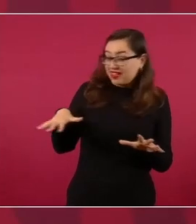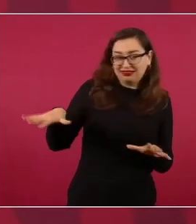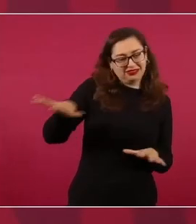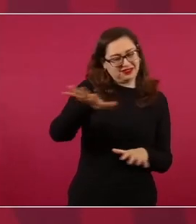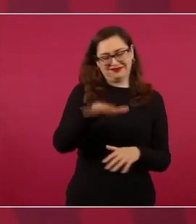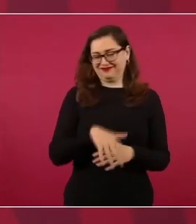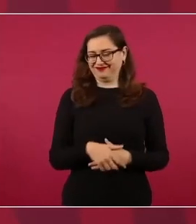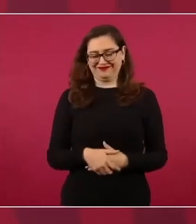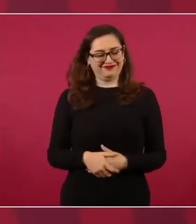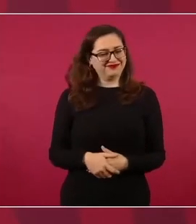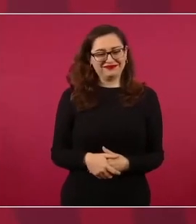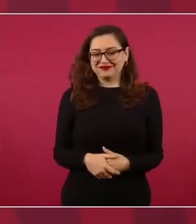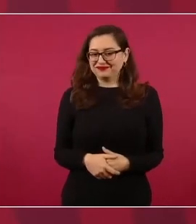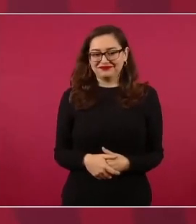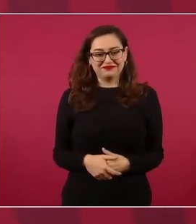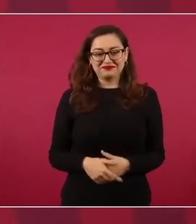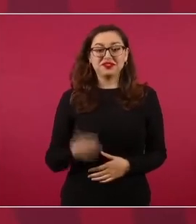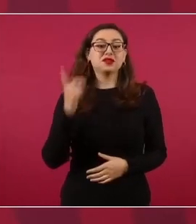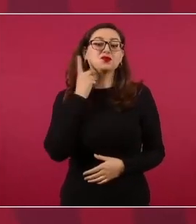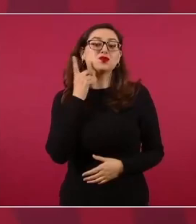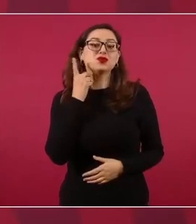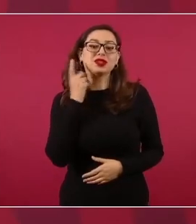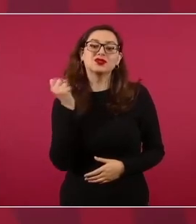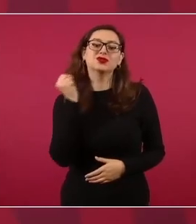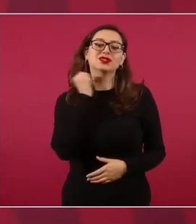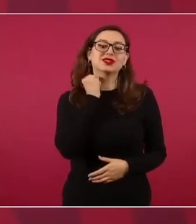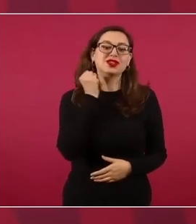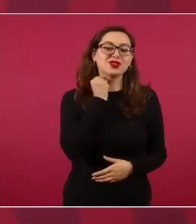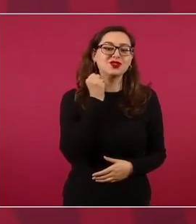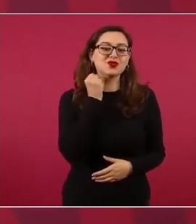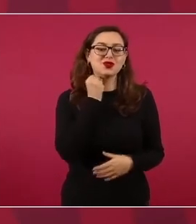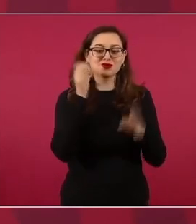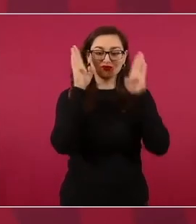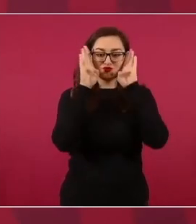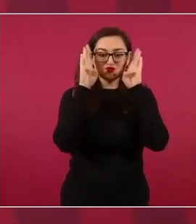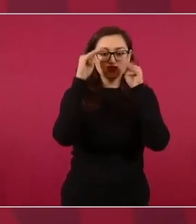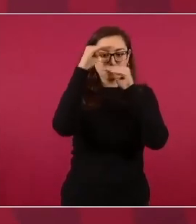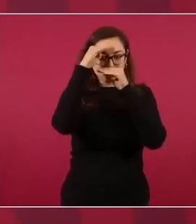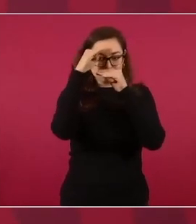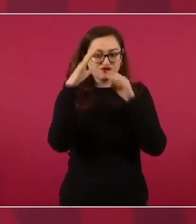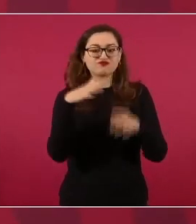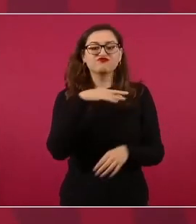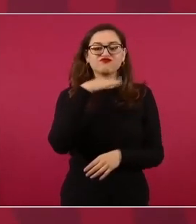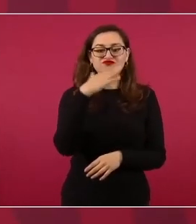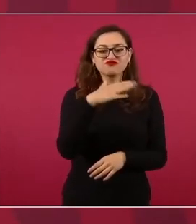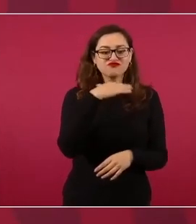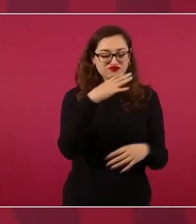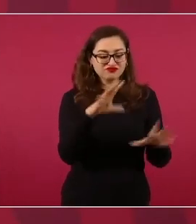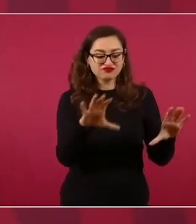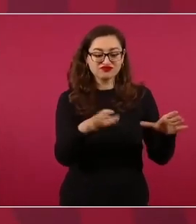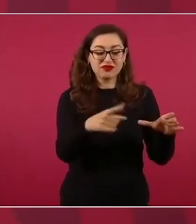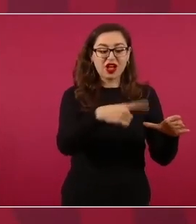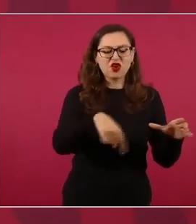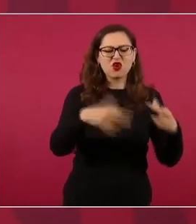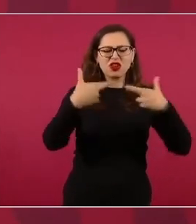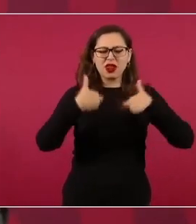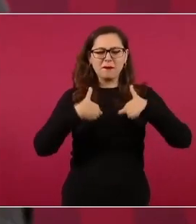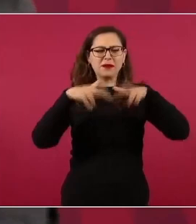los legisladores, conservadores, corruptos, sino